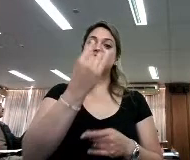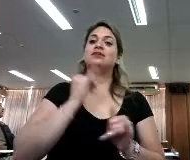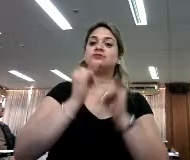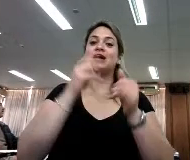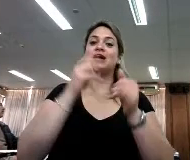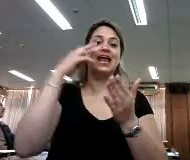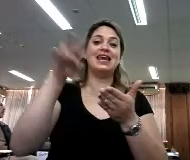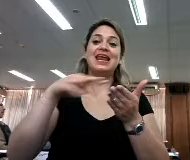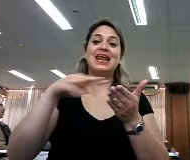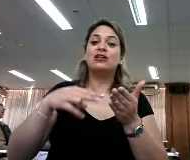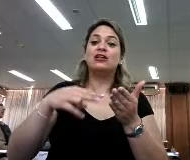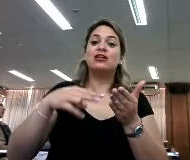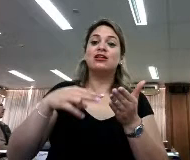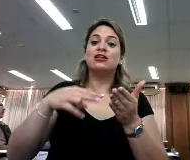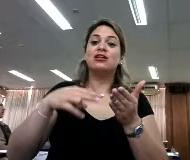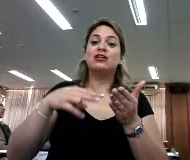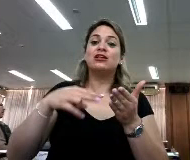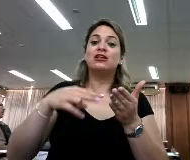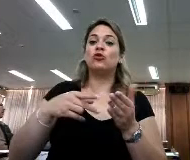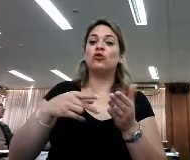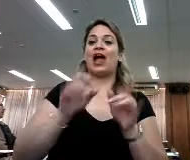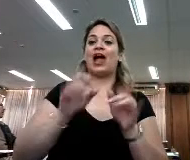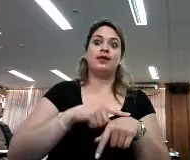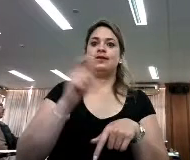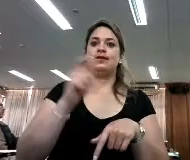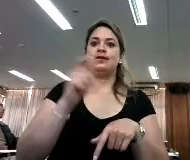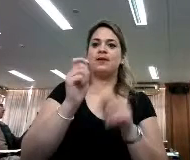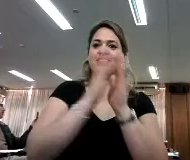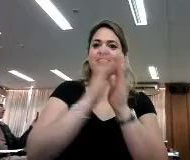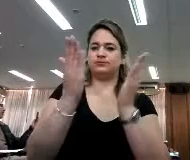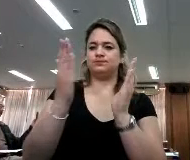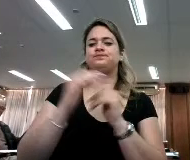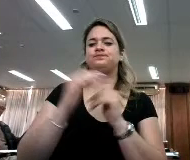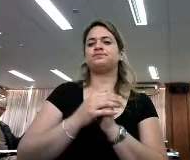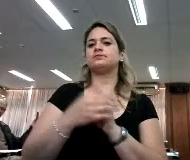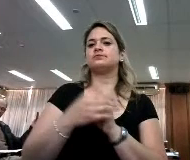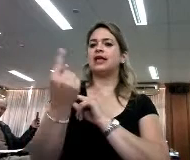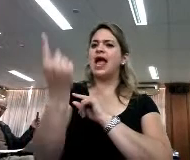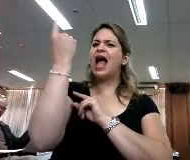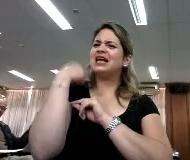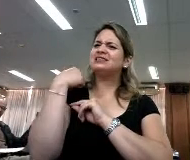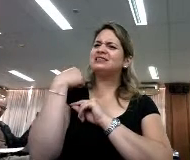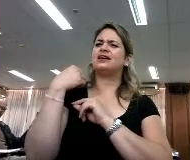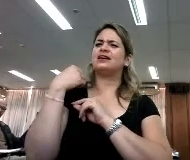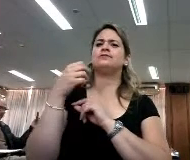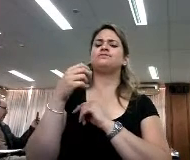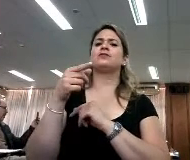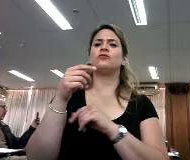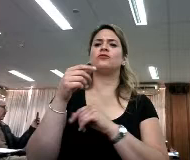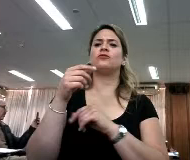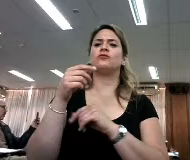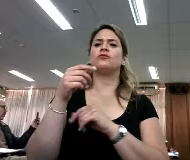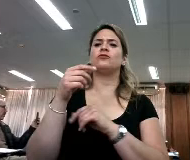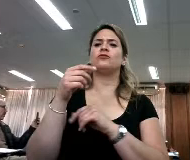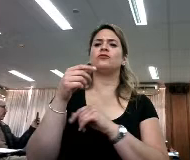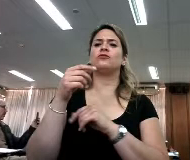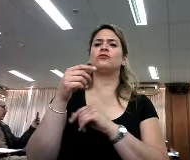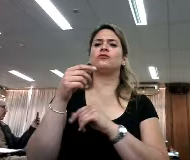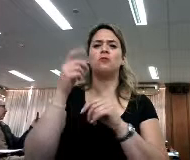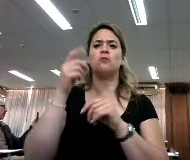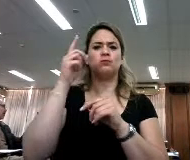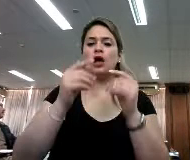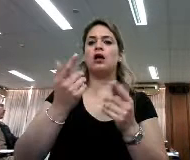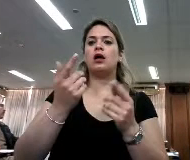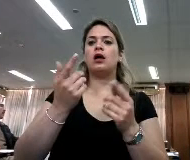elasticidad del libro y bueno, hablar de lectura, ayer ya estuvimos viendo muchísimas cosas, esta charla es así